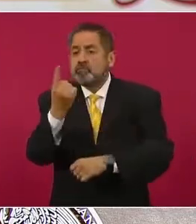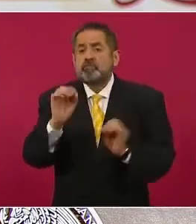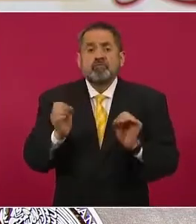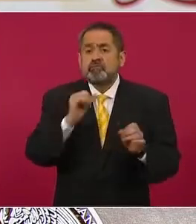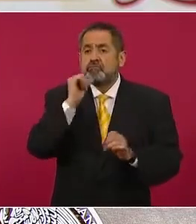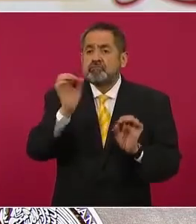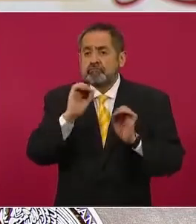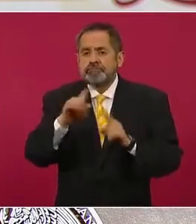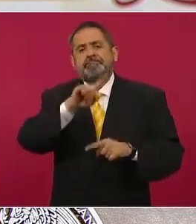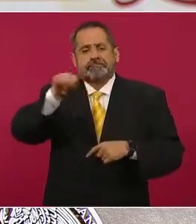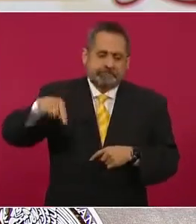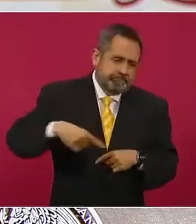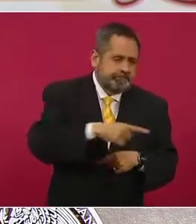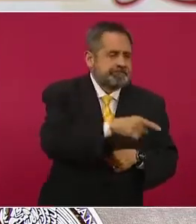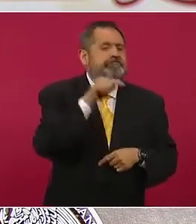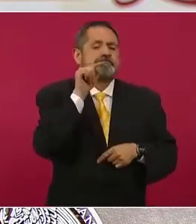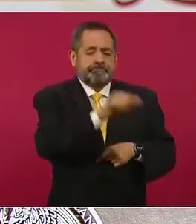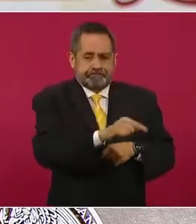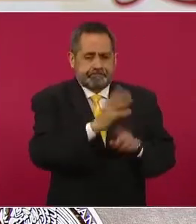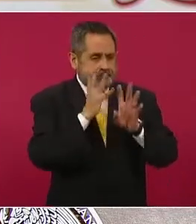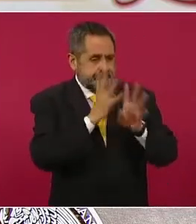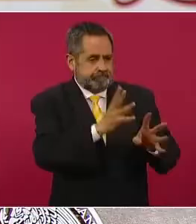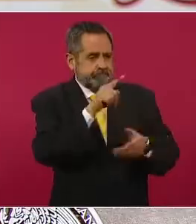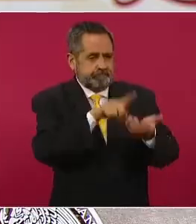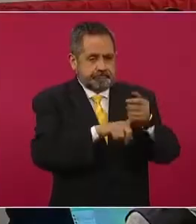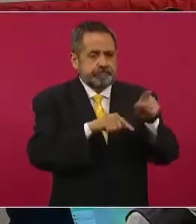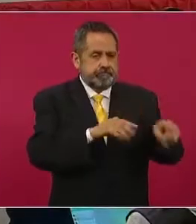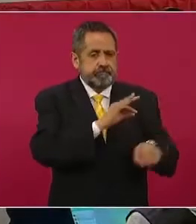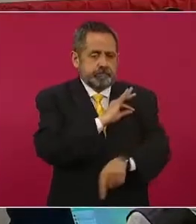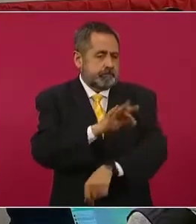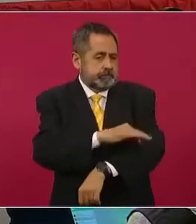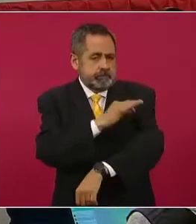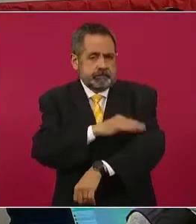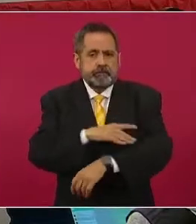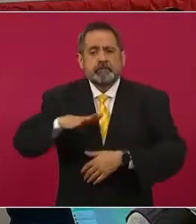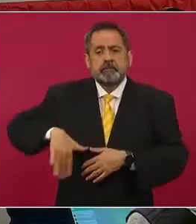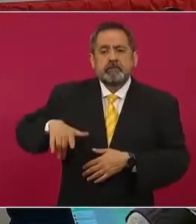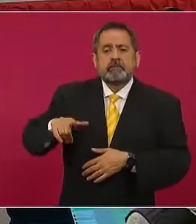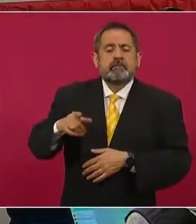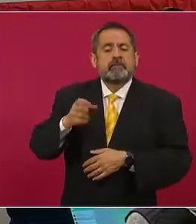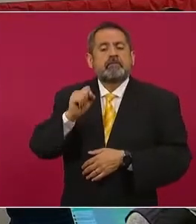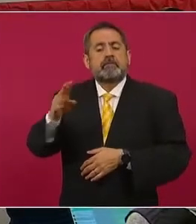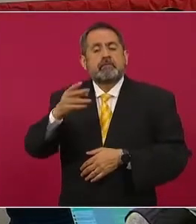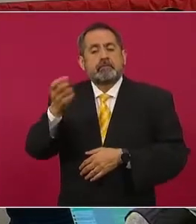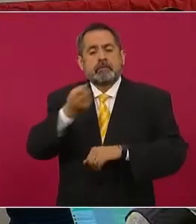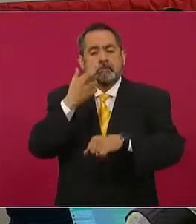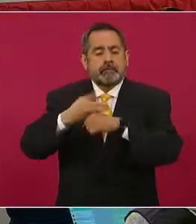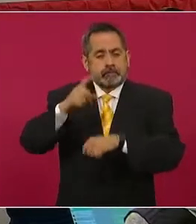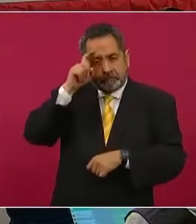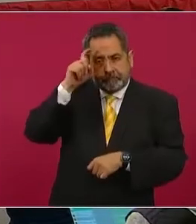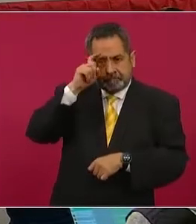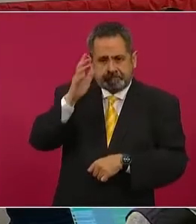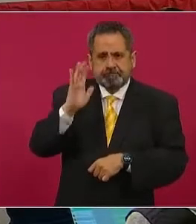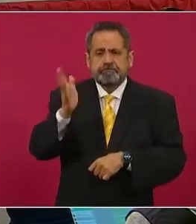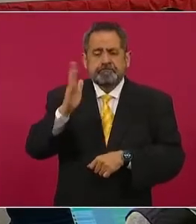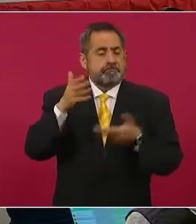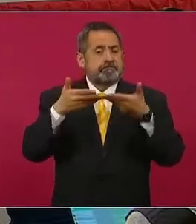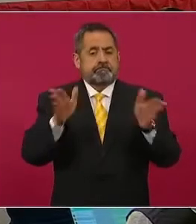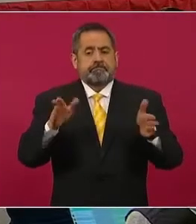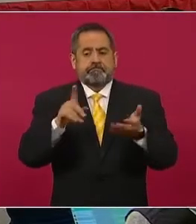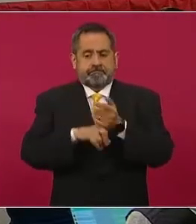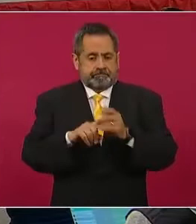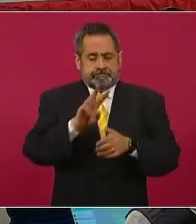o su segunda dosis. Y como ya lo mencionó el subsecretario, Hugo López-Gatell, ya se encuentra abierto